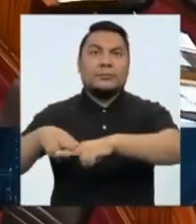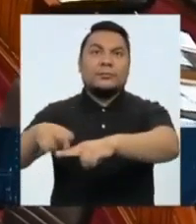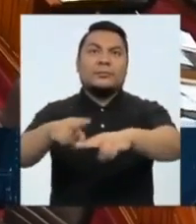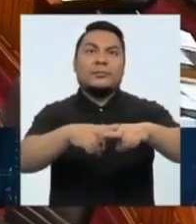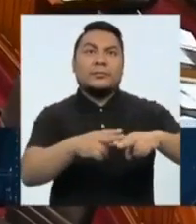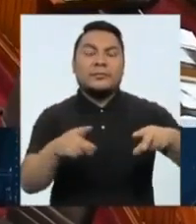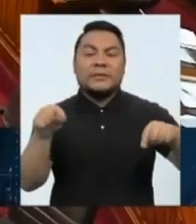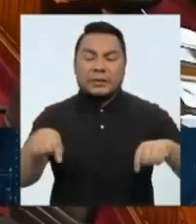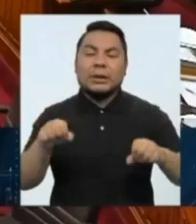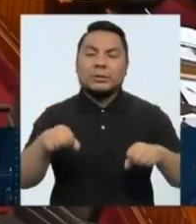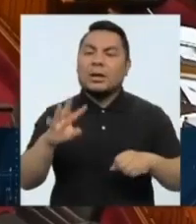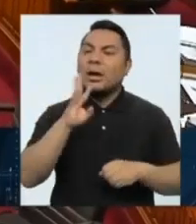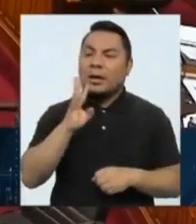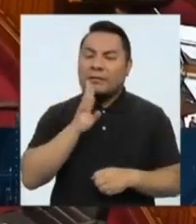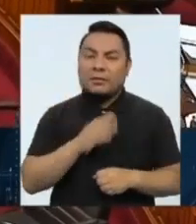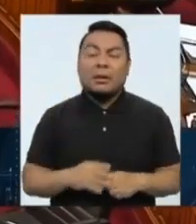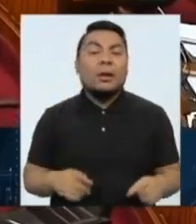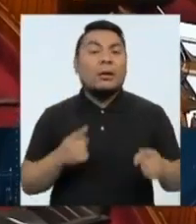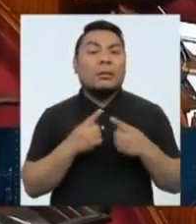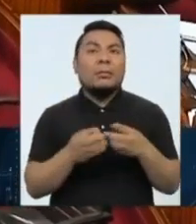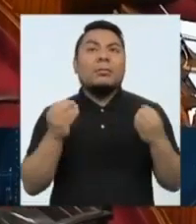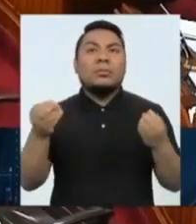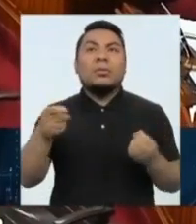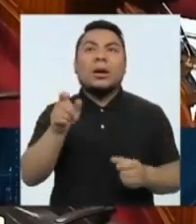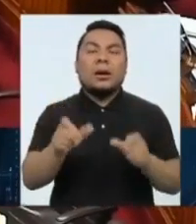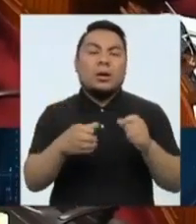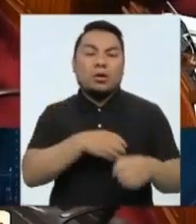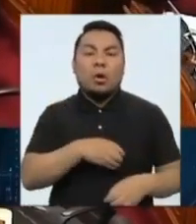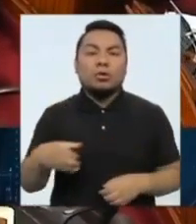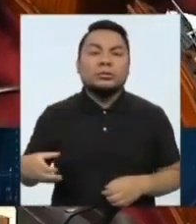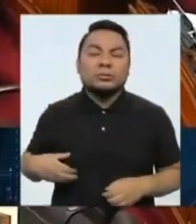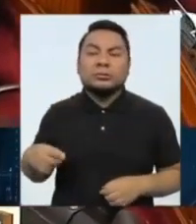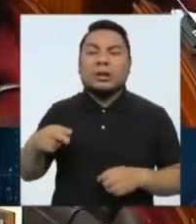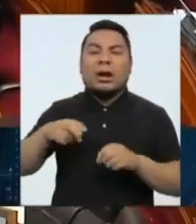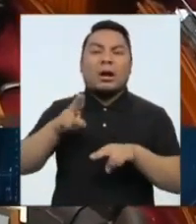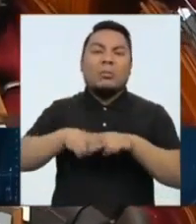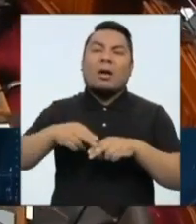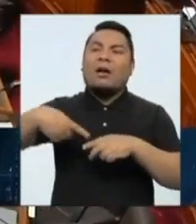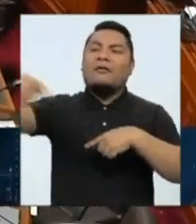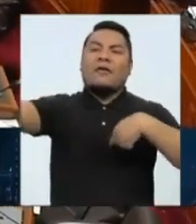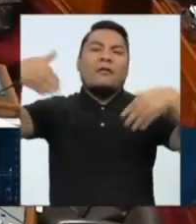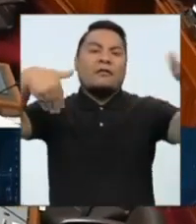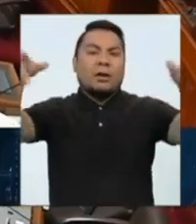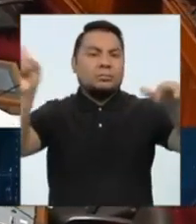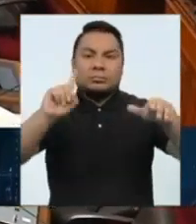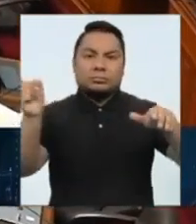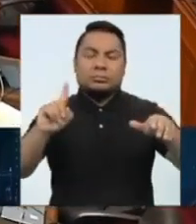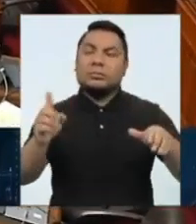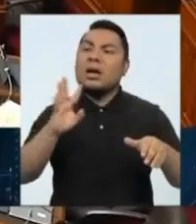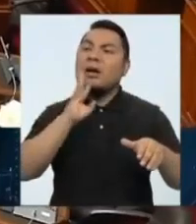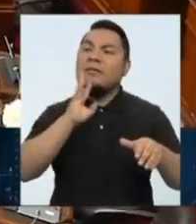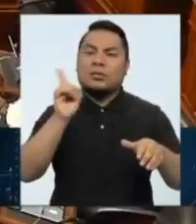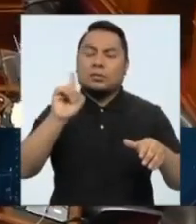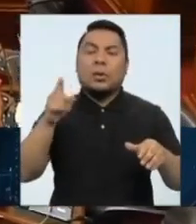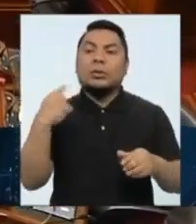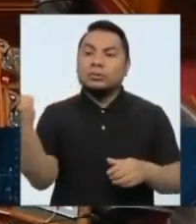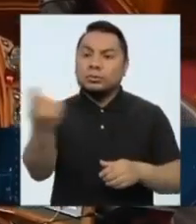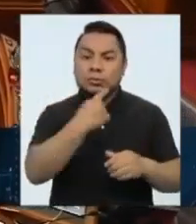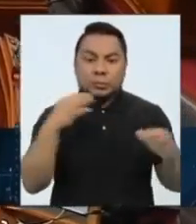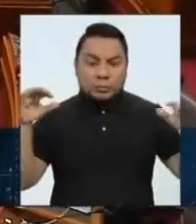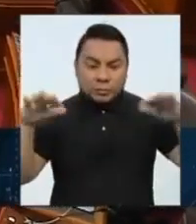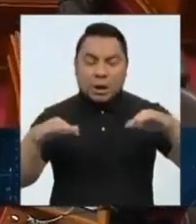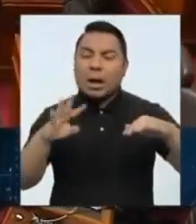principal, ya que es una larga jornada y se necesita avanzar respecto al debate